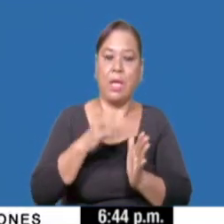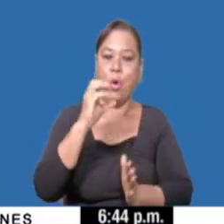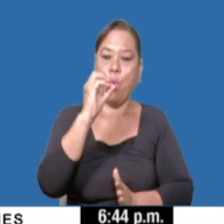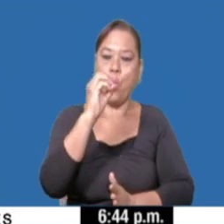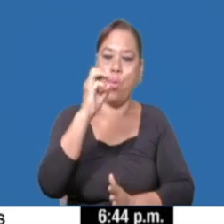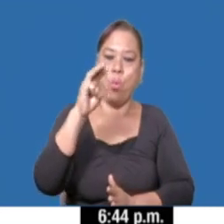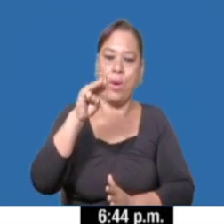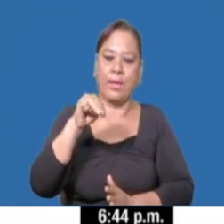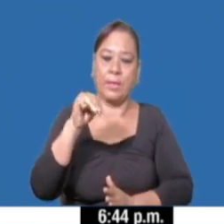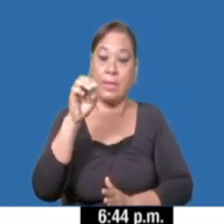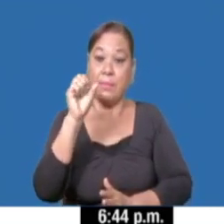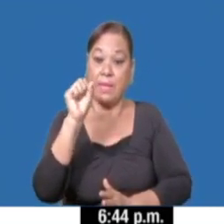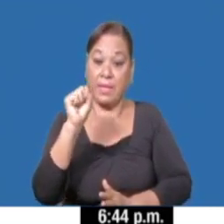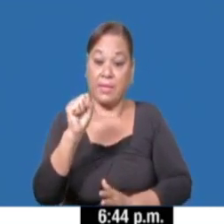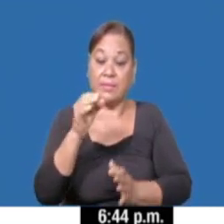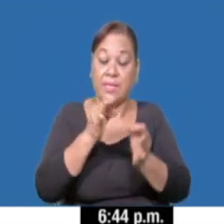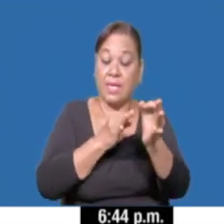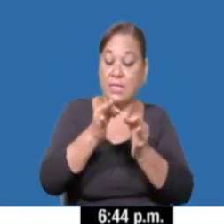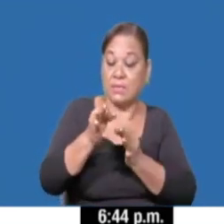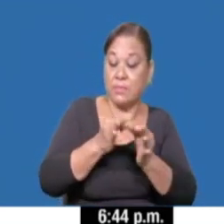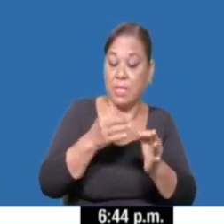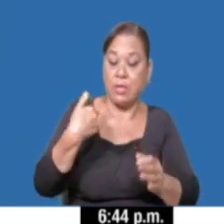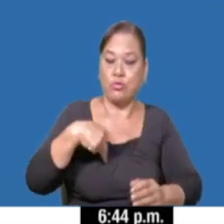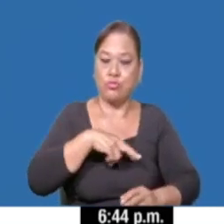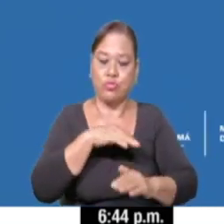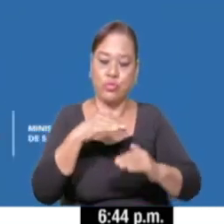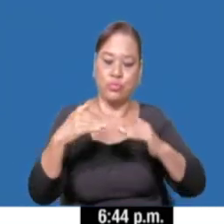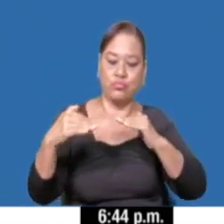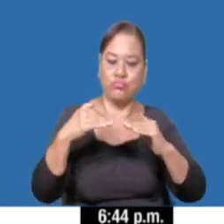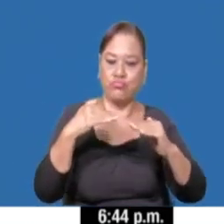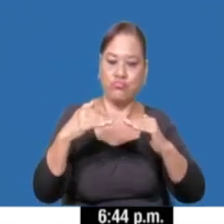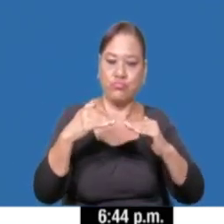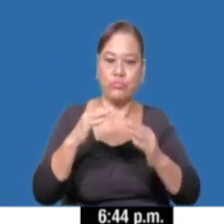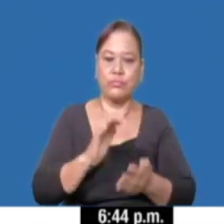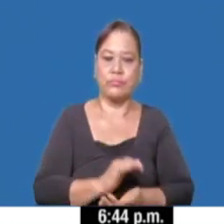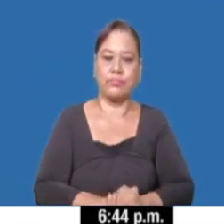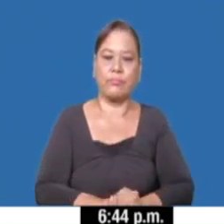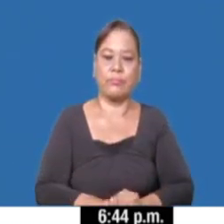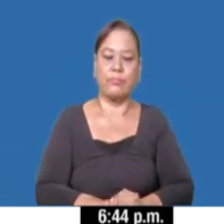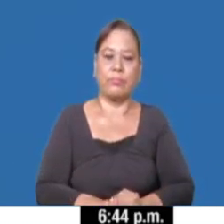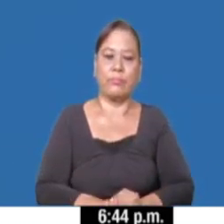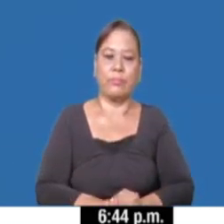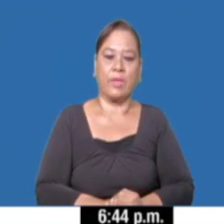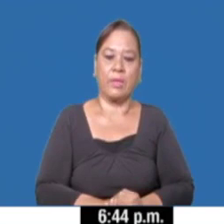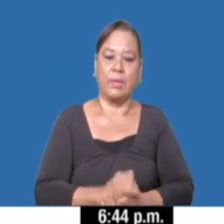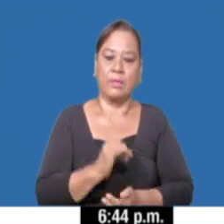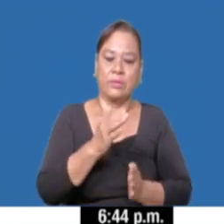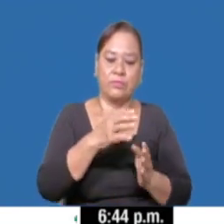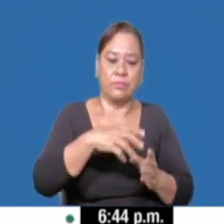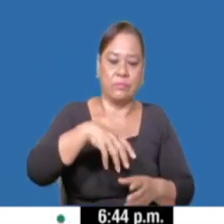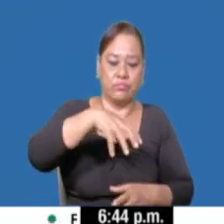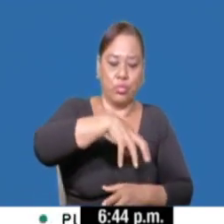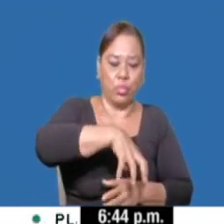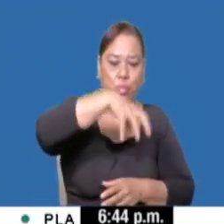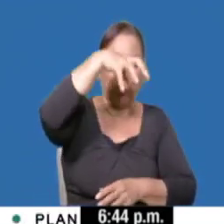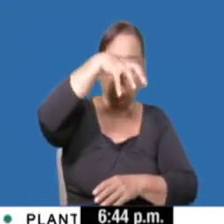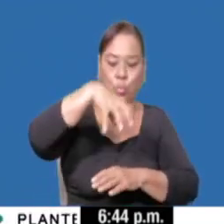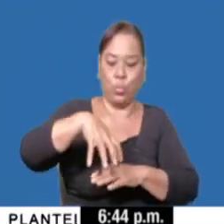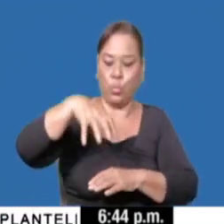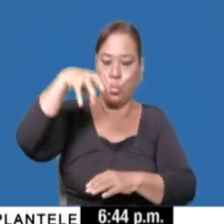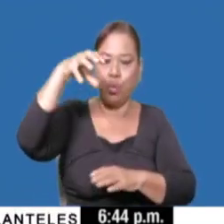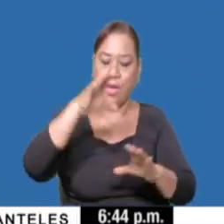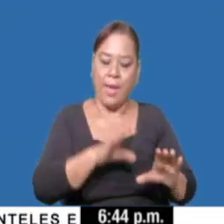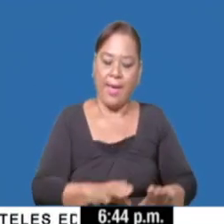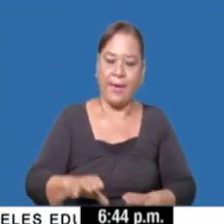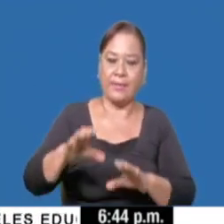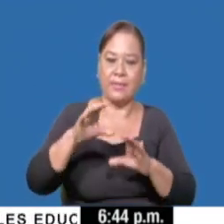nos explica para mantener esa estabilidad. Con relación a la distribución de los casos activos que